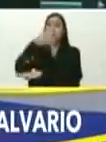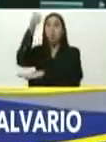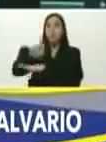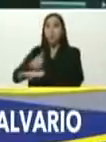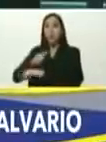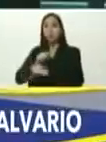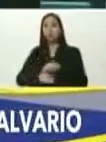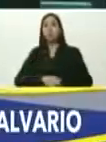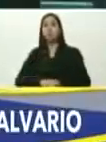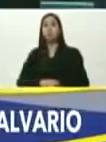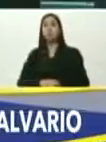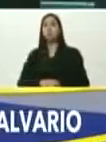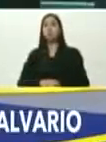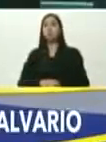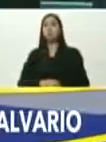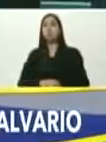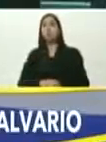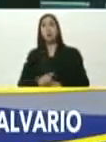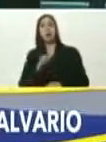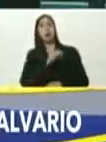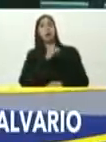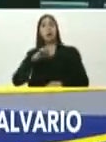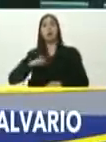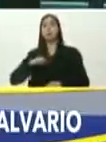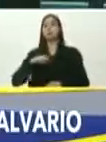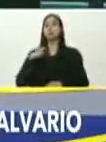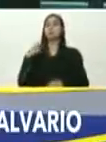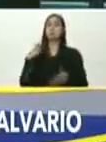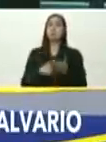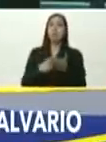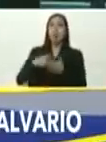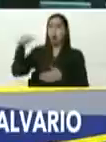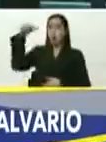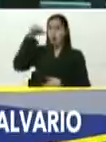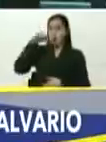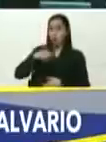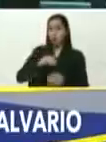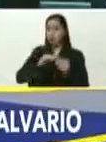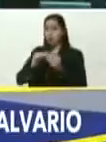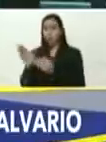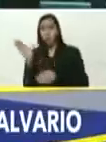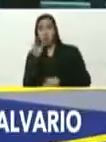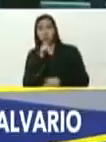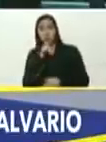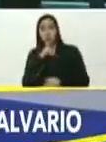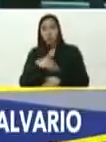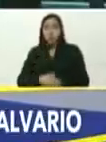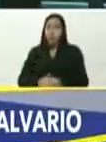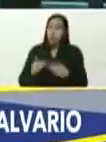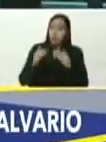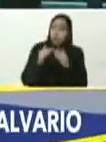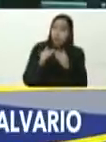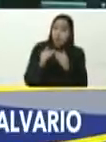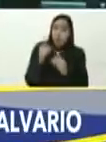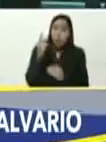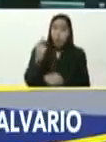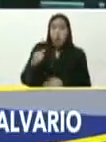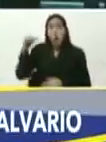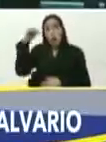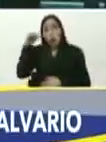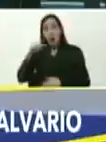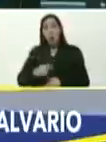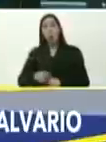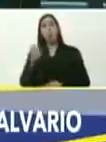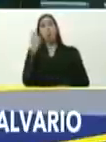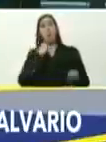y después privatizan, el servicio de agua, y hay un barrio entero, sin agua, pero hay una casa, que le llega el agua, y venden